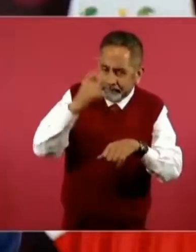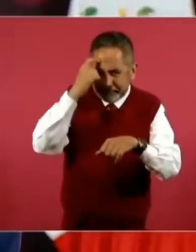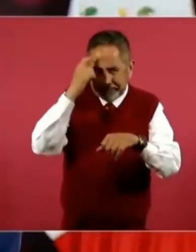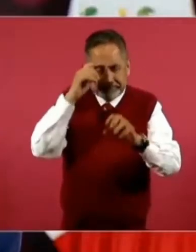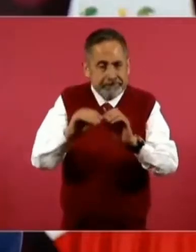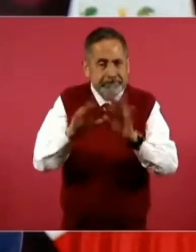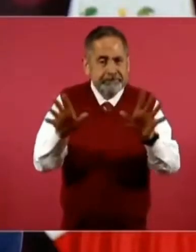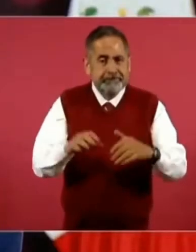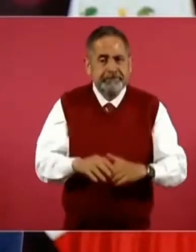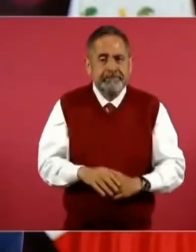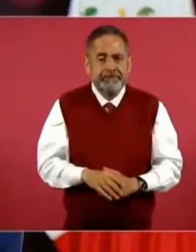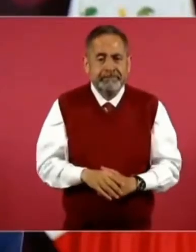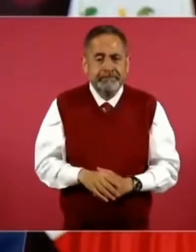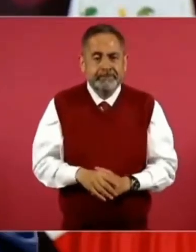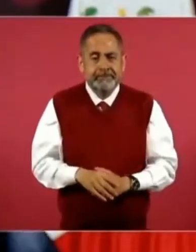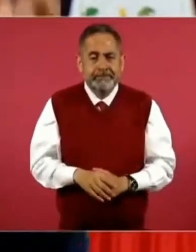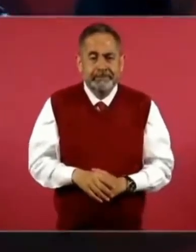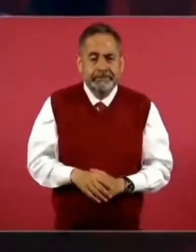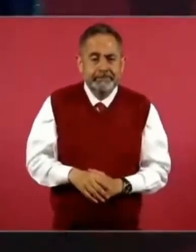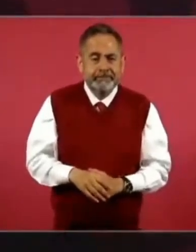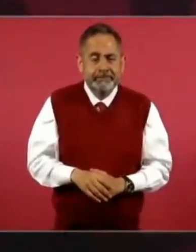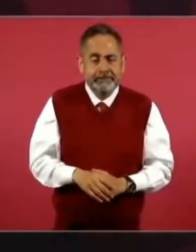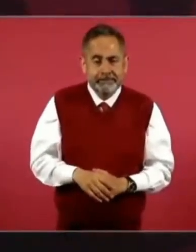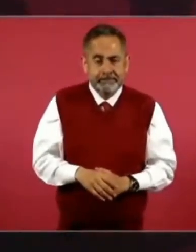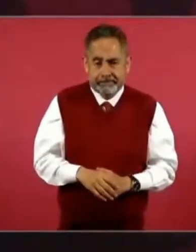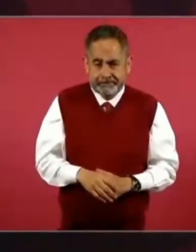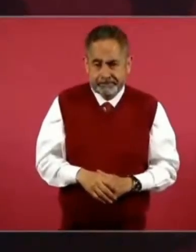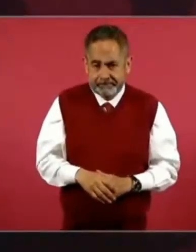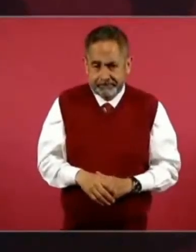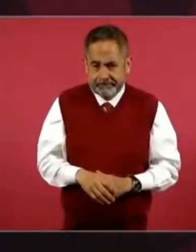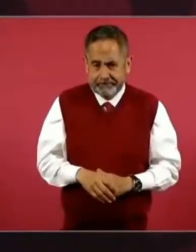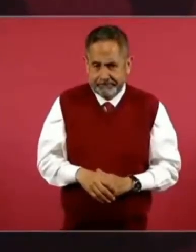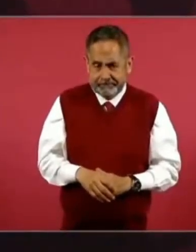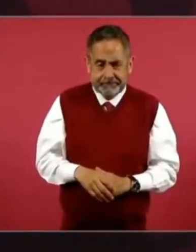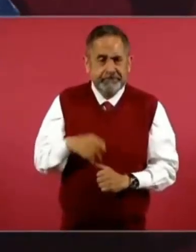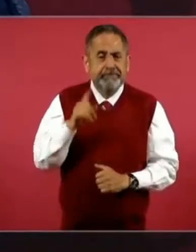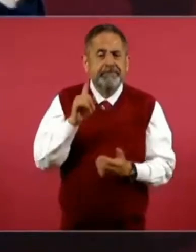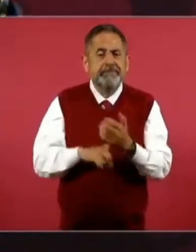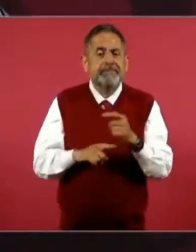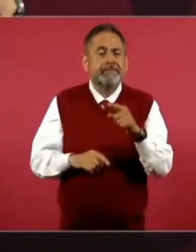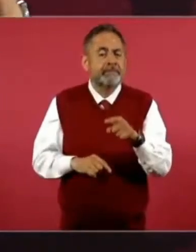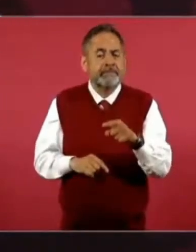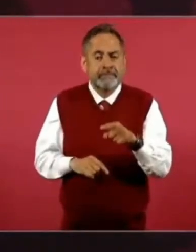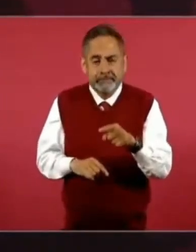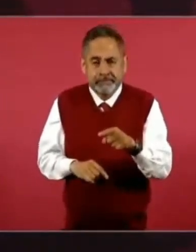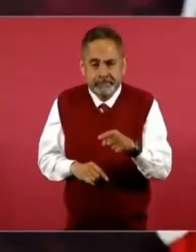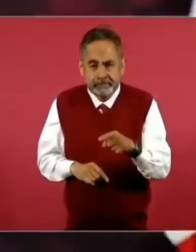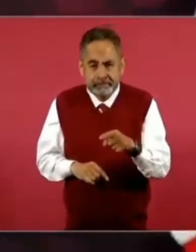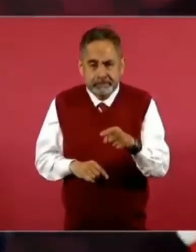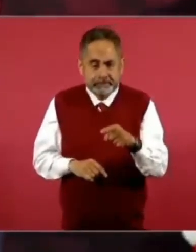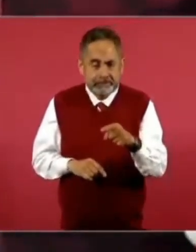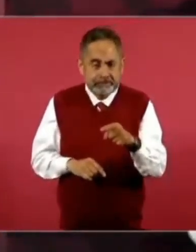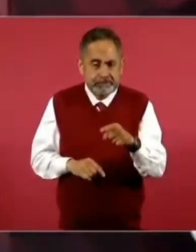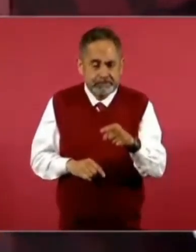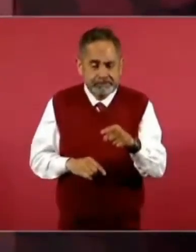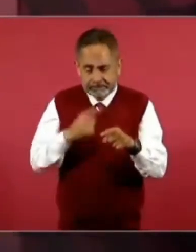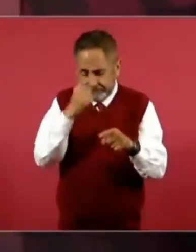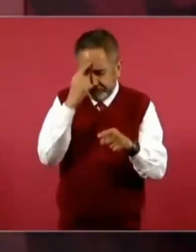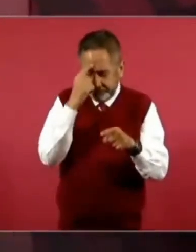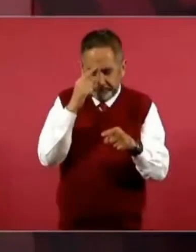cuando se apodera por completo